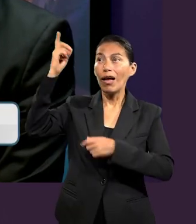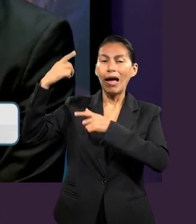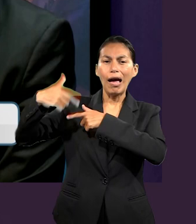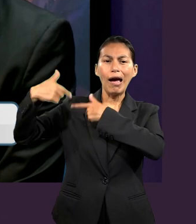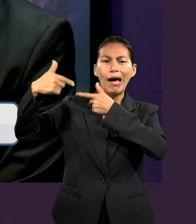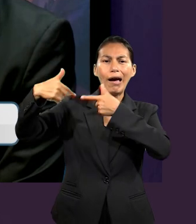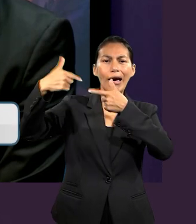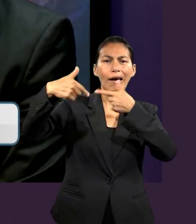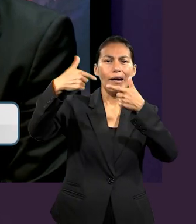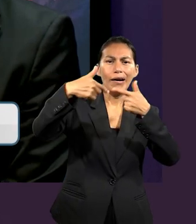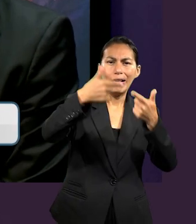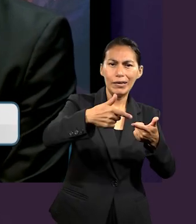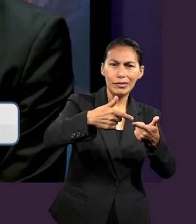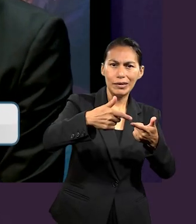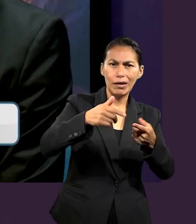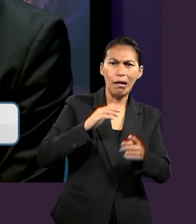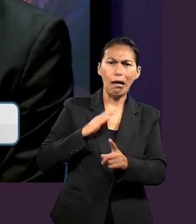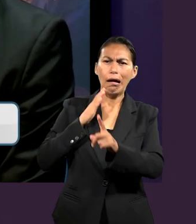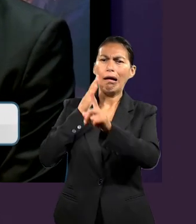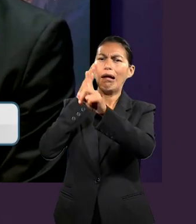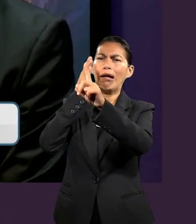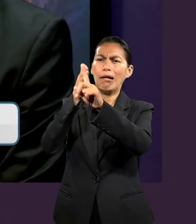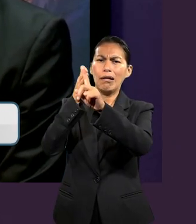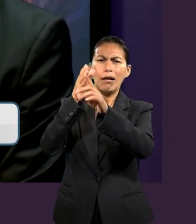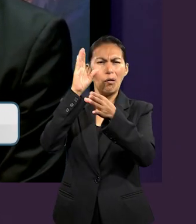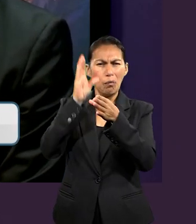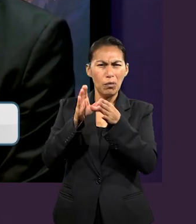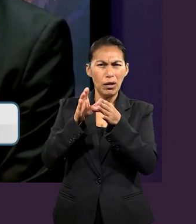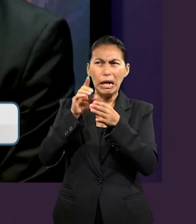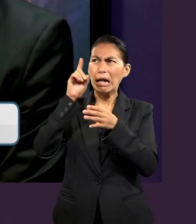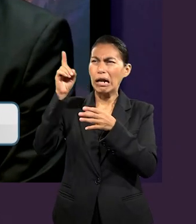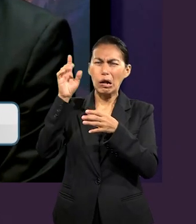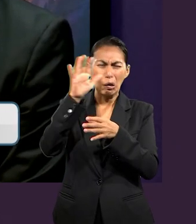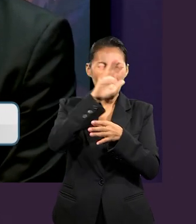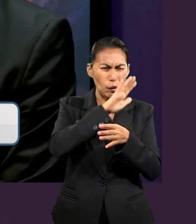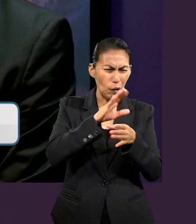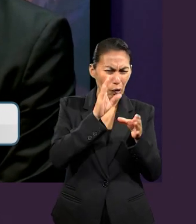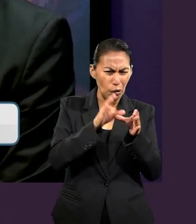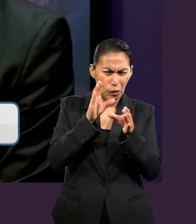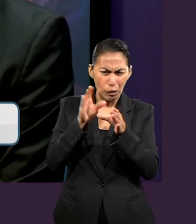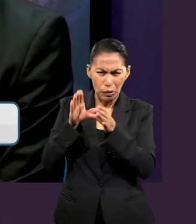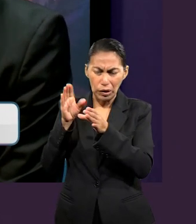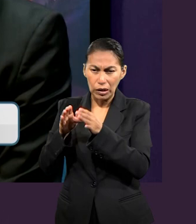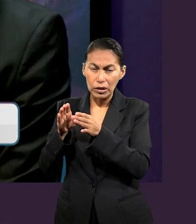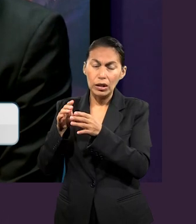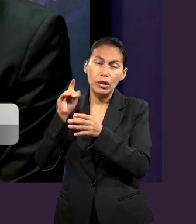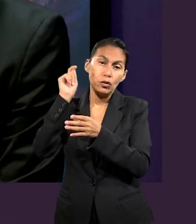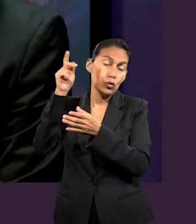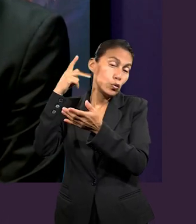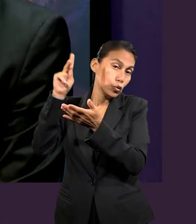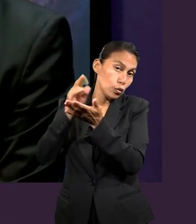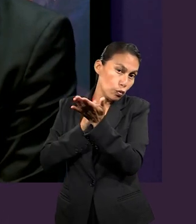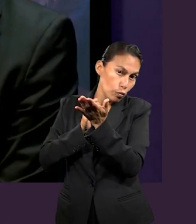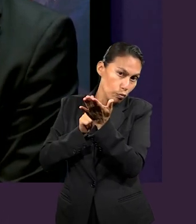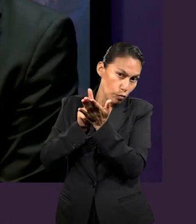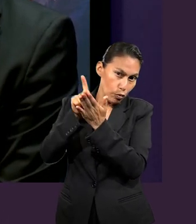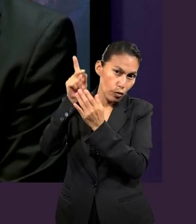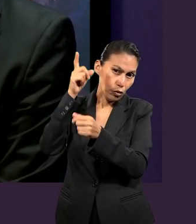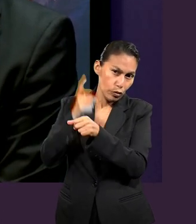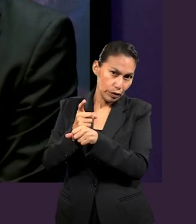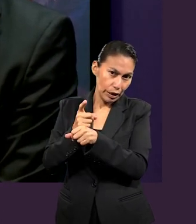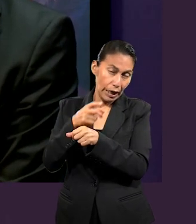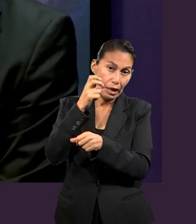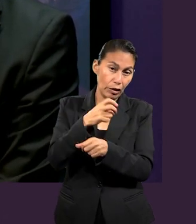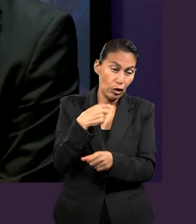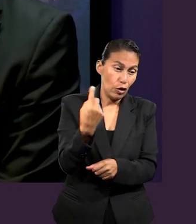habiendo sido predestinados conforme al propósito del que hace todas las cosas según el designio de su voluntad, a fin